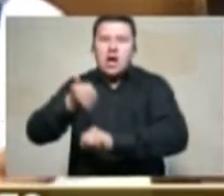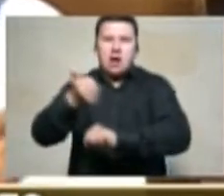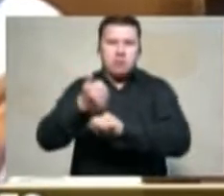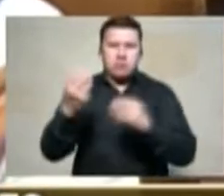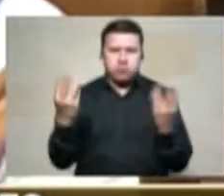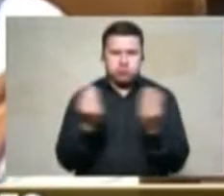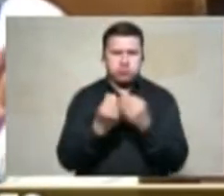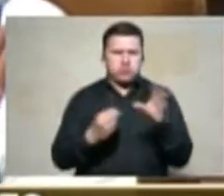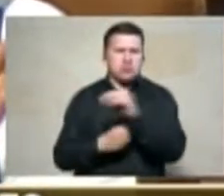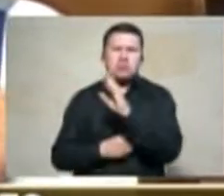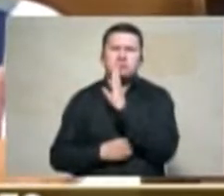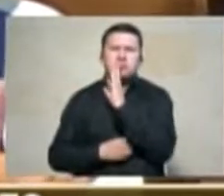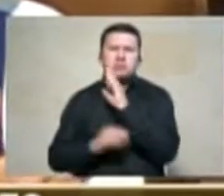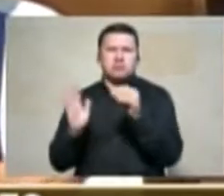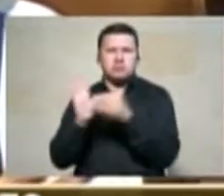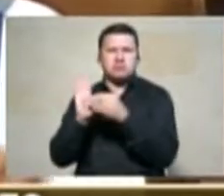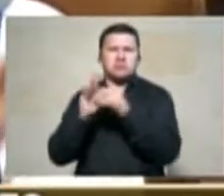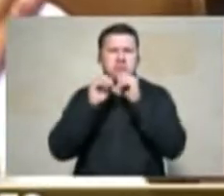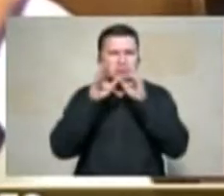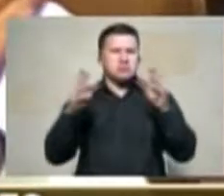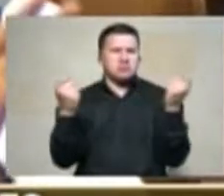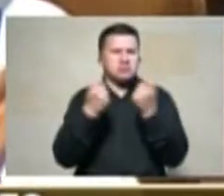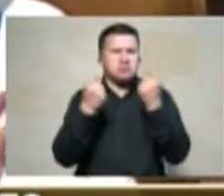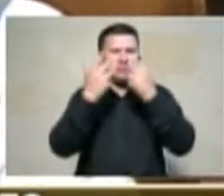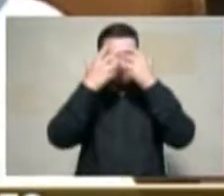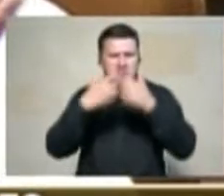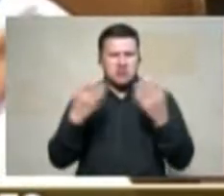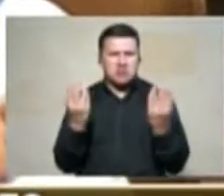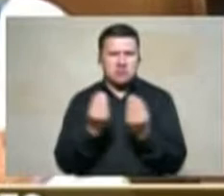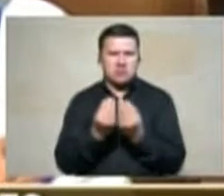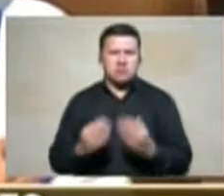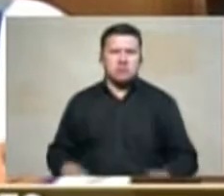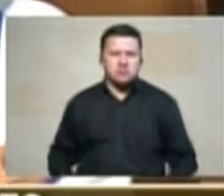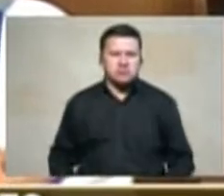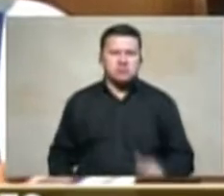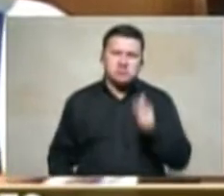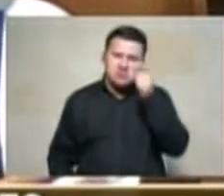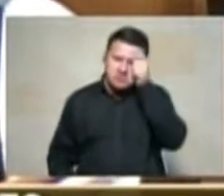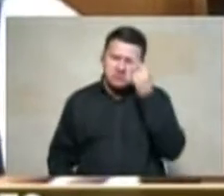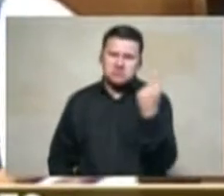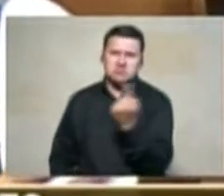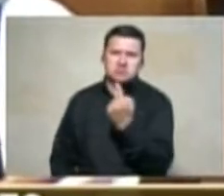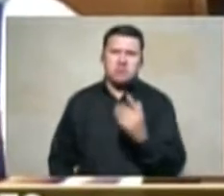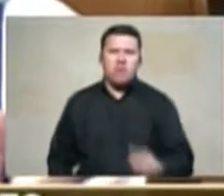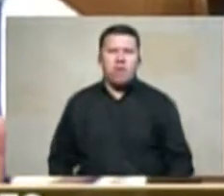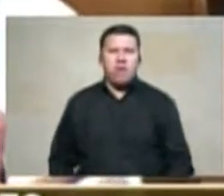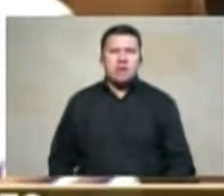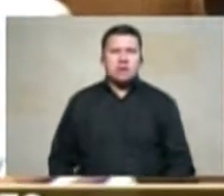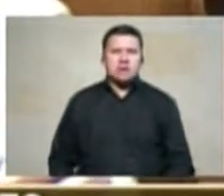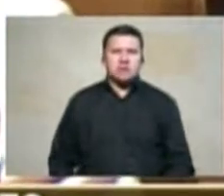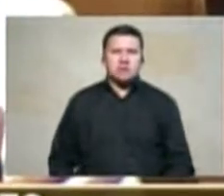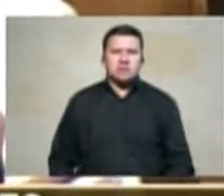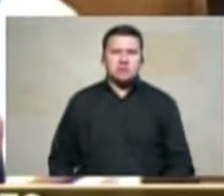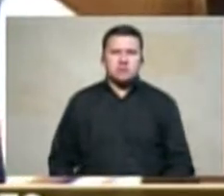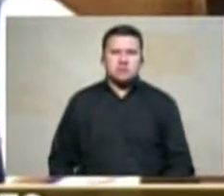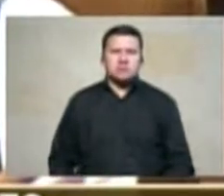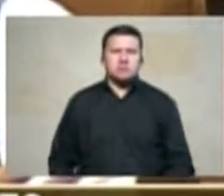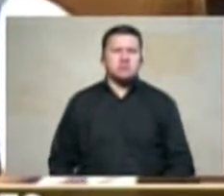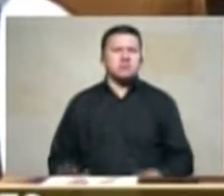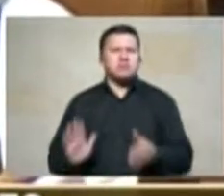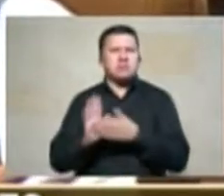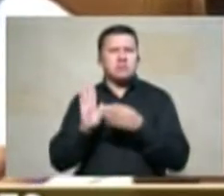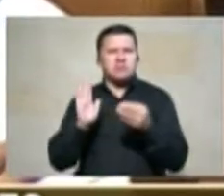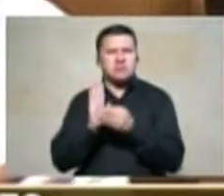a todo lo que tiene que ver con el latifundio el gran empresario la ganadería y una